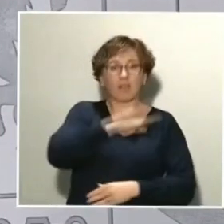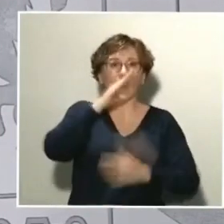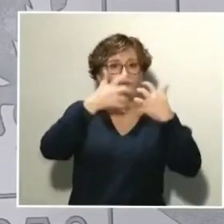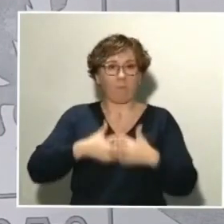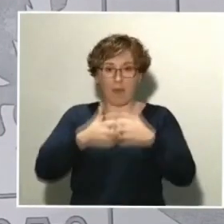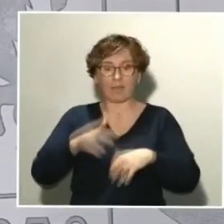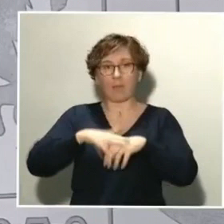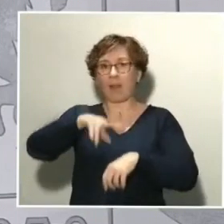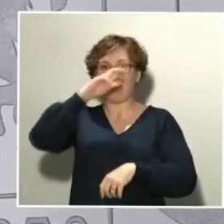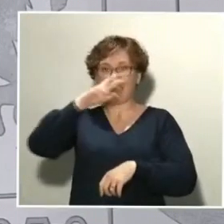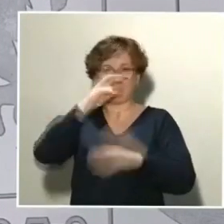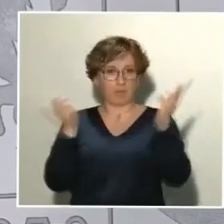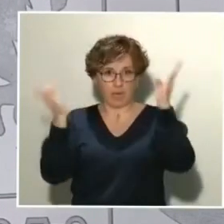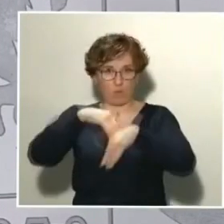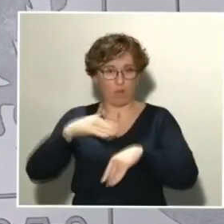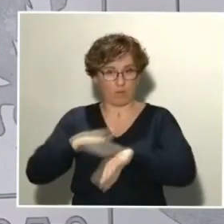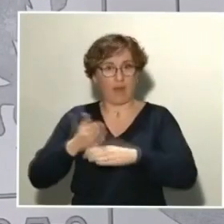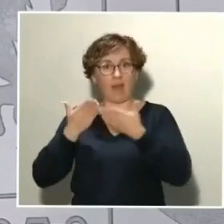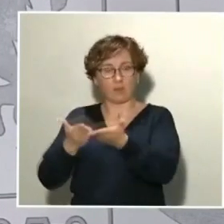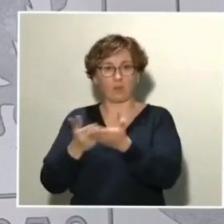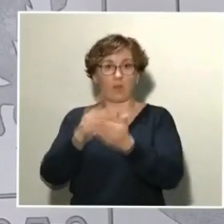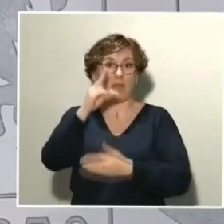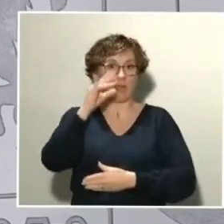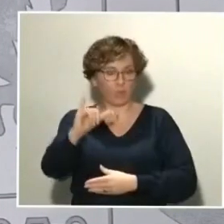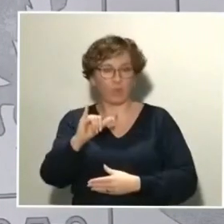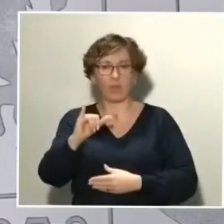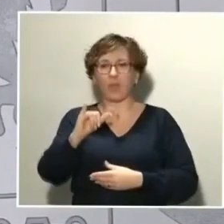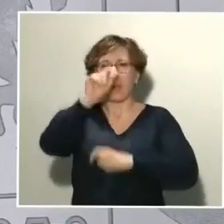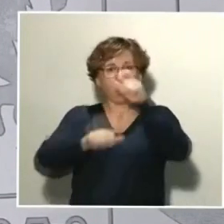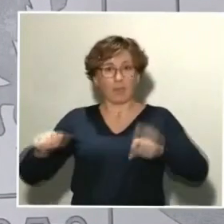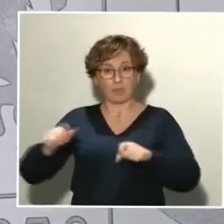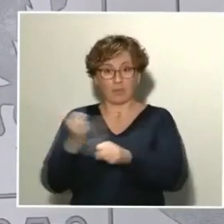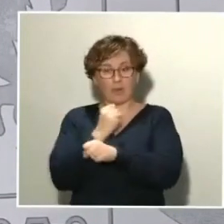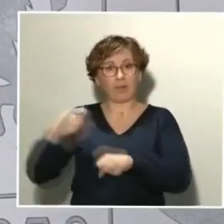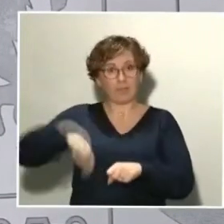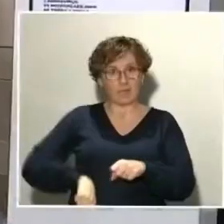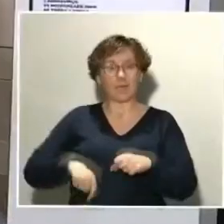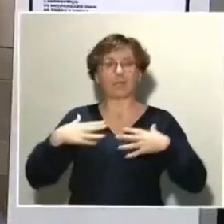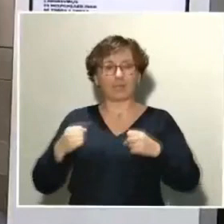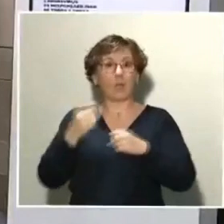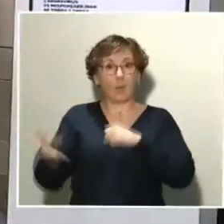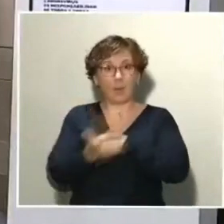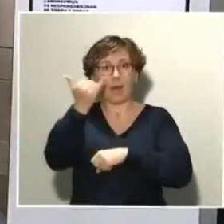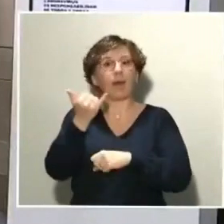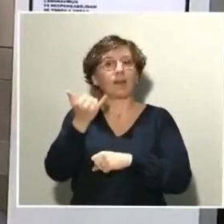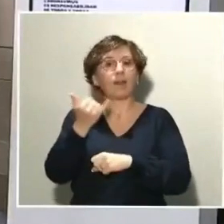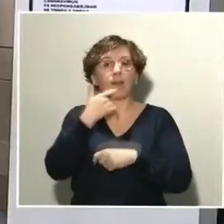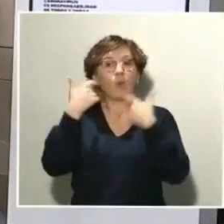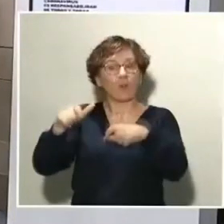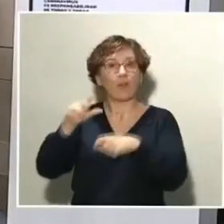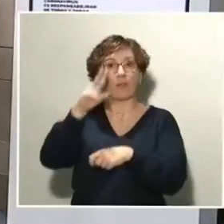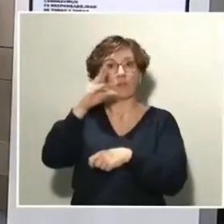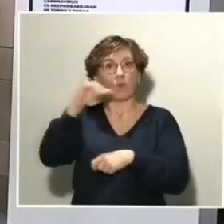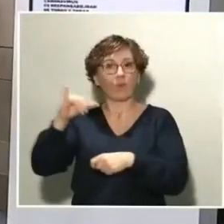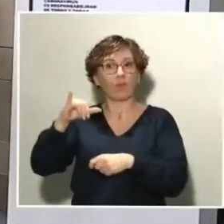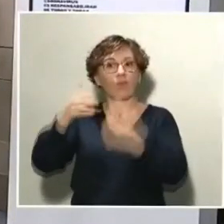asistida en las UBI o las UCI, personas sanitario de baja que cuestiona el funcionamiento de las unidades de cuidados intensivos, al menos